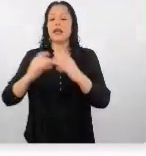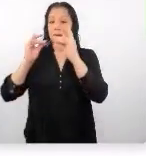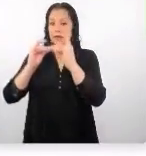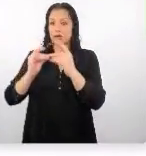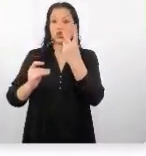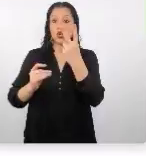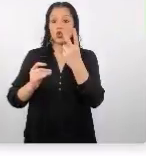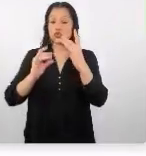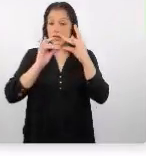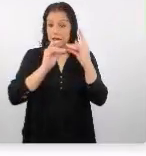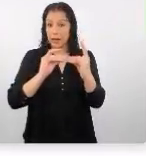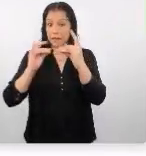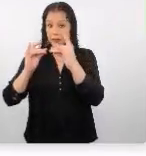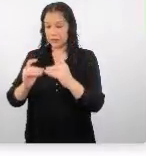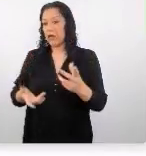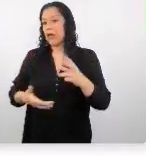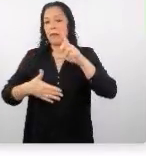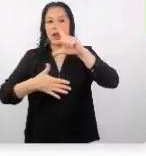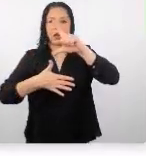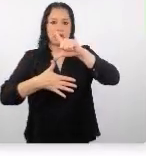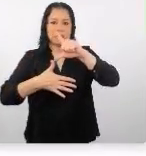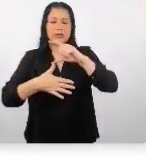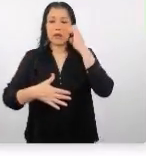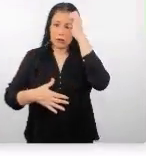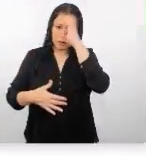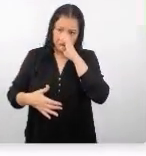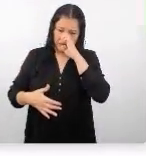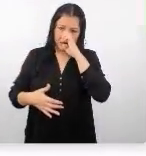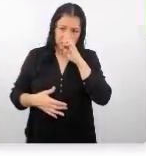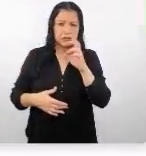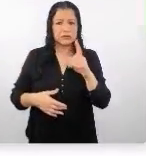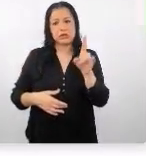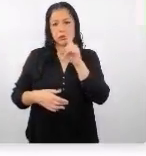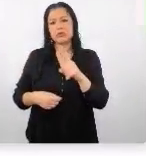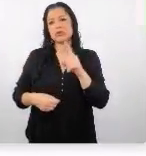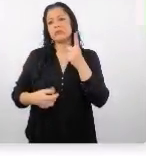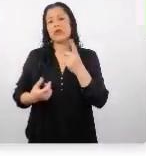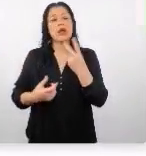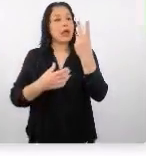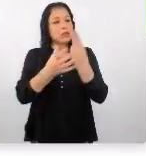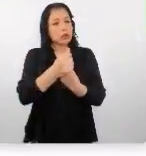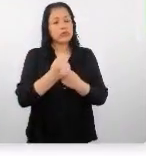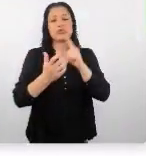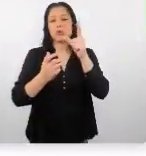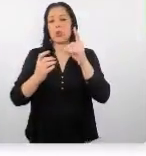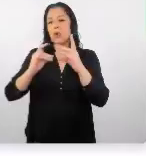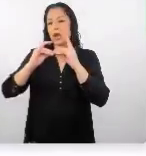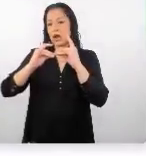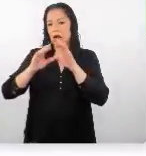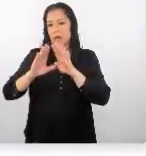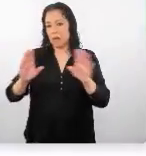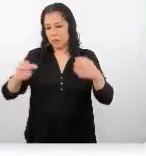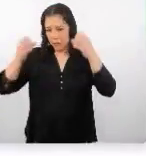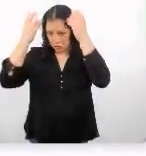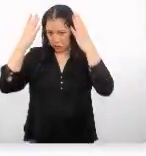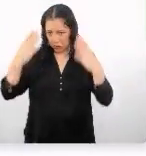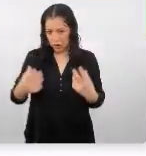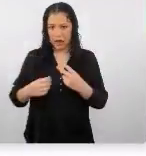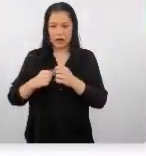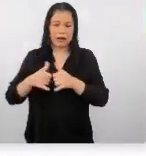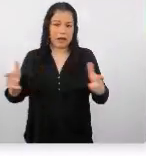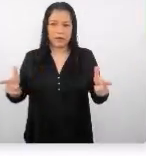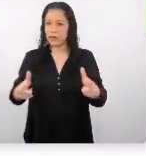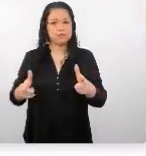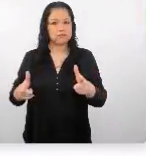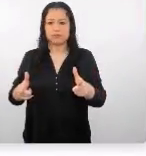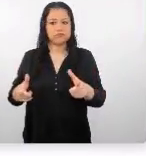normalmente para los latinos europeos anglos se maneja que si viene una pareja le van a dar una habitación matrimonial la cama queen pero en este